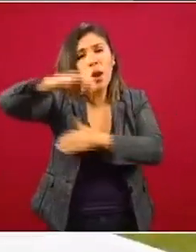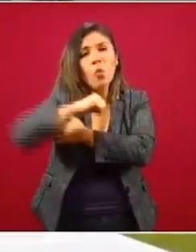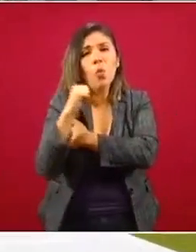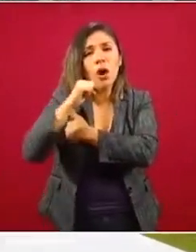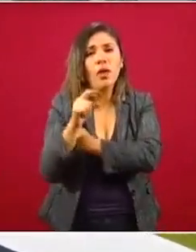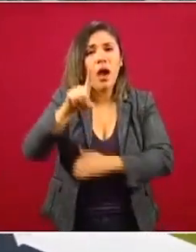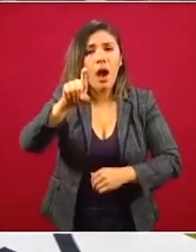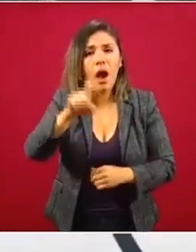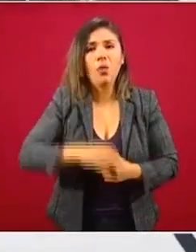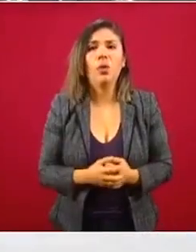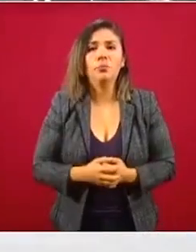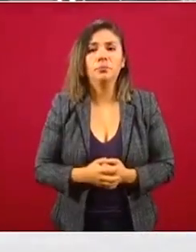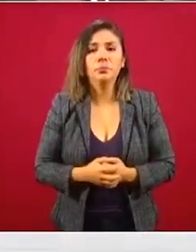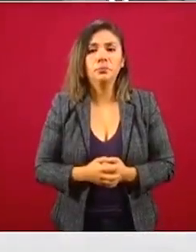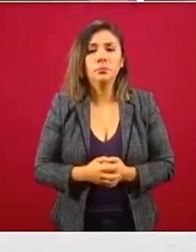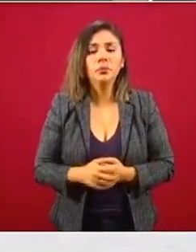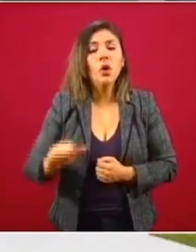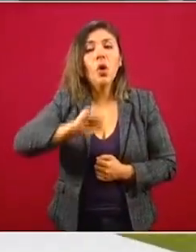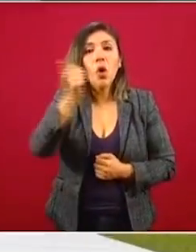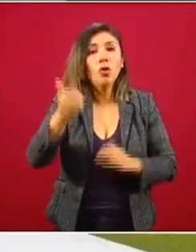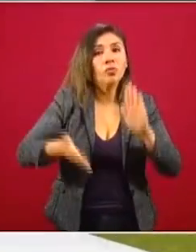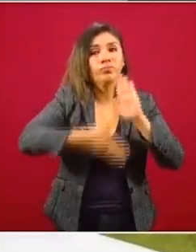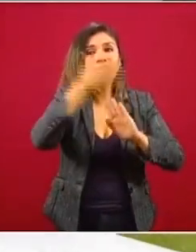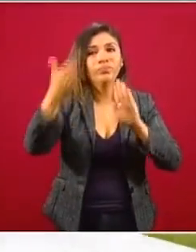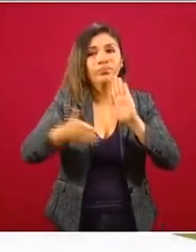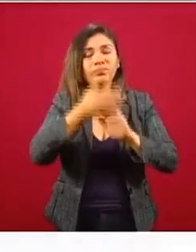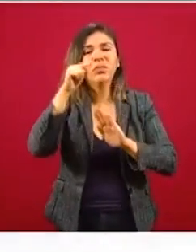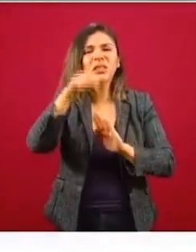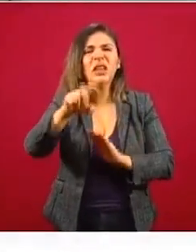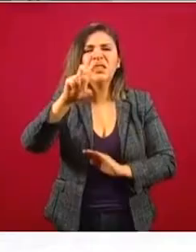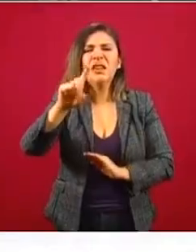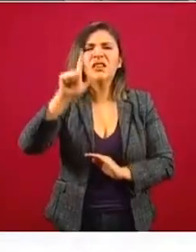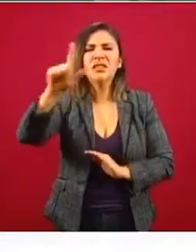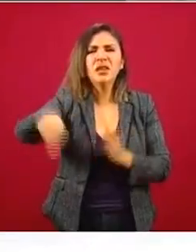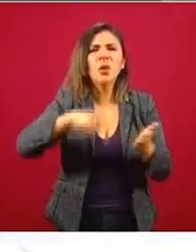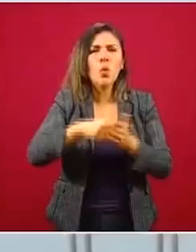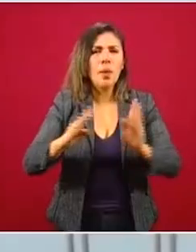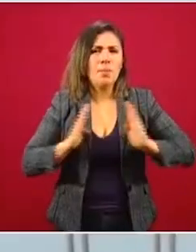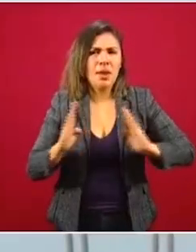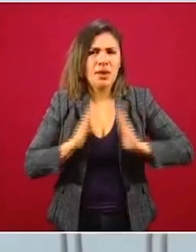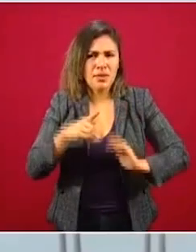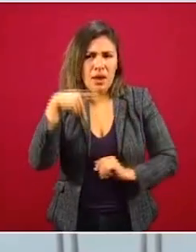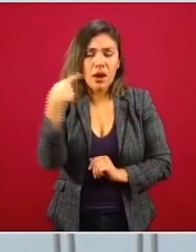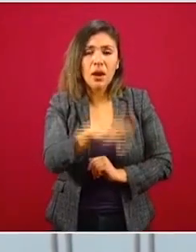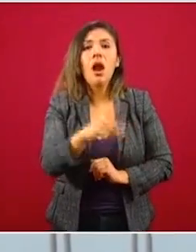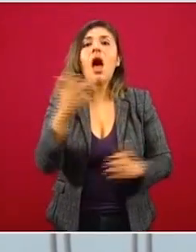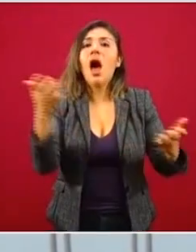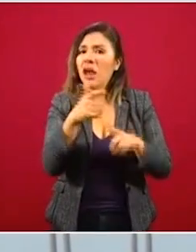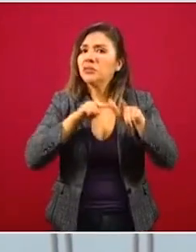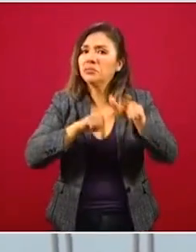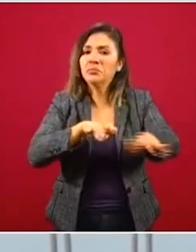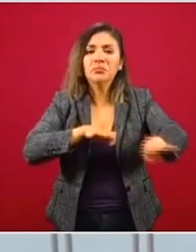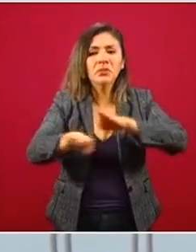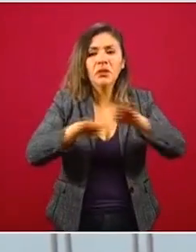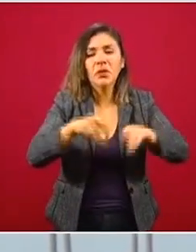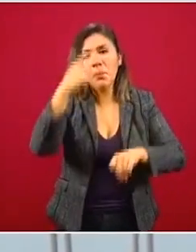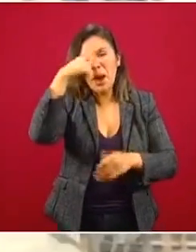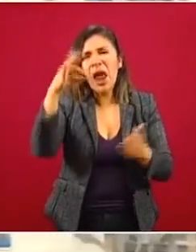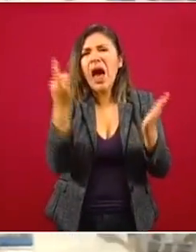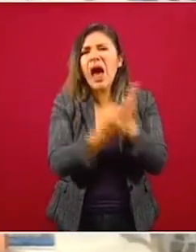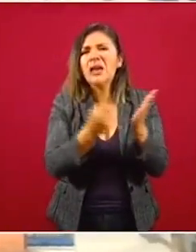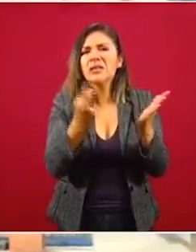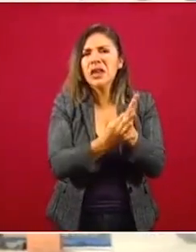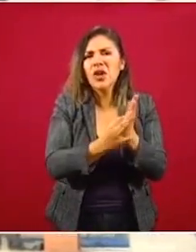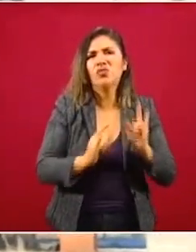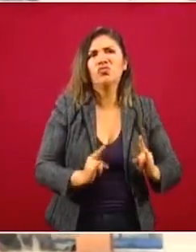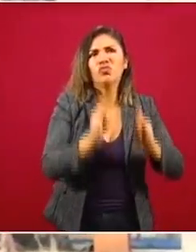En la construcción del complejo de las instalaciones de la 37 Zona Militar, se realizan trabajos de habilitado de acero para